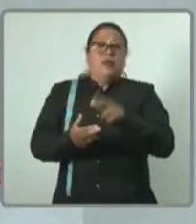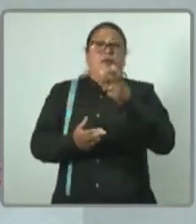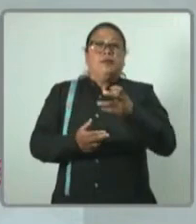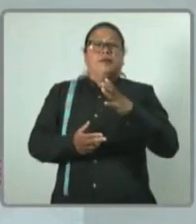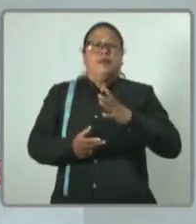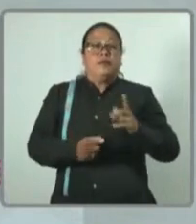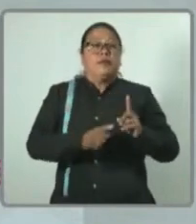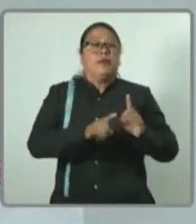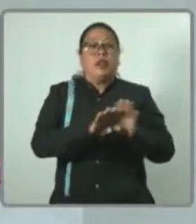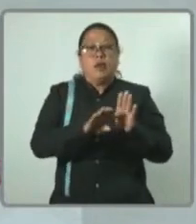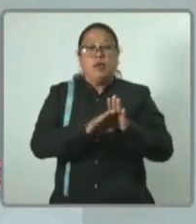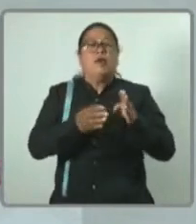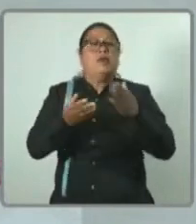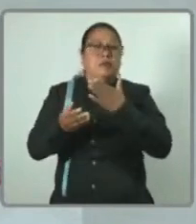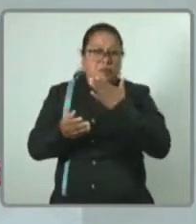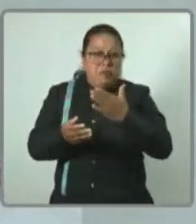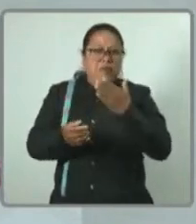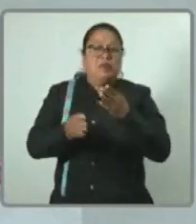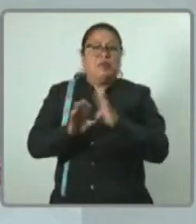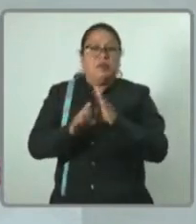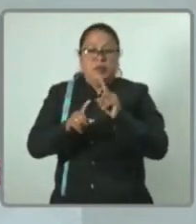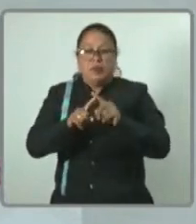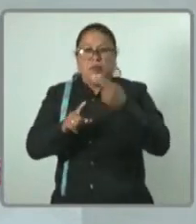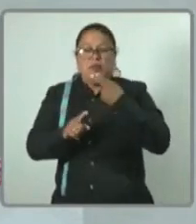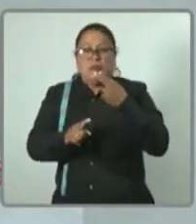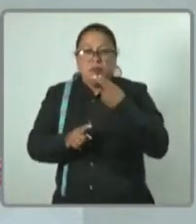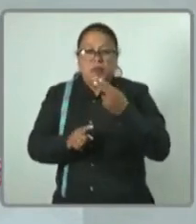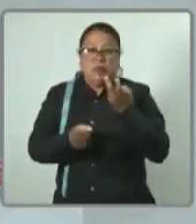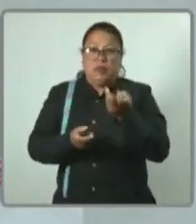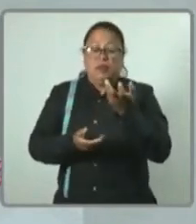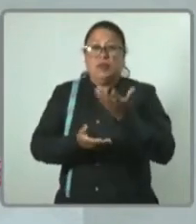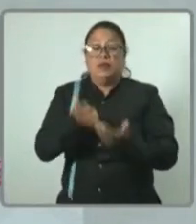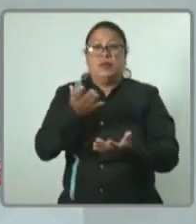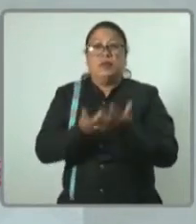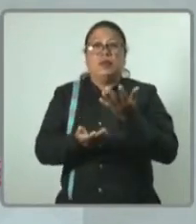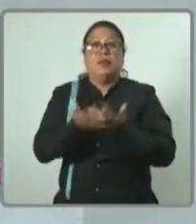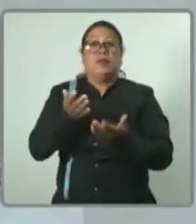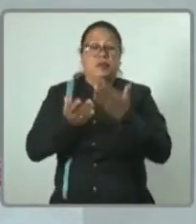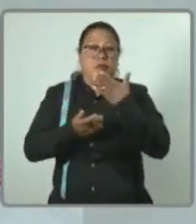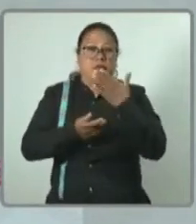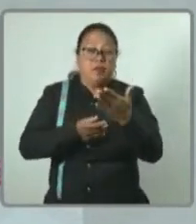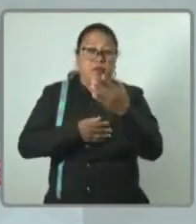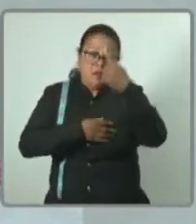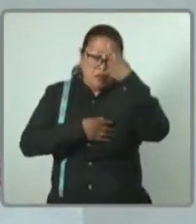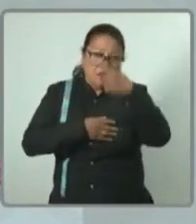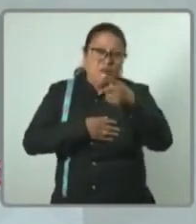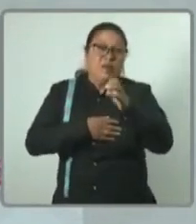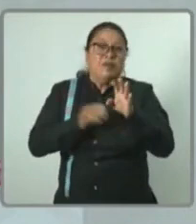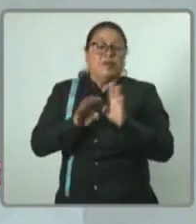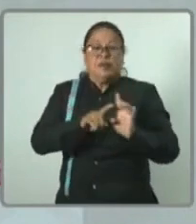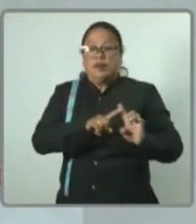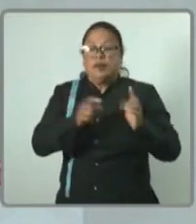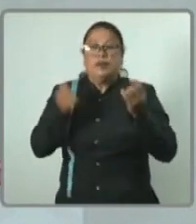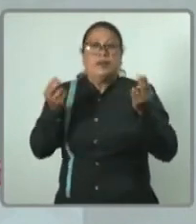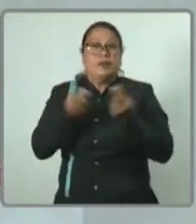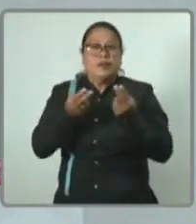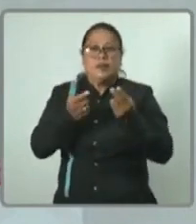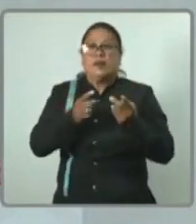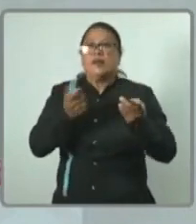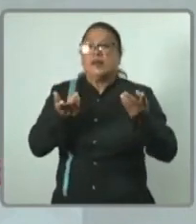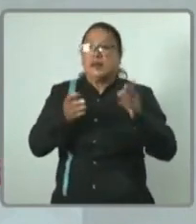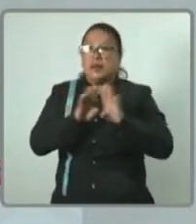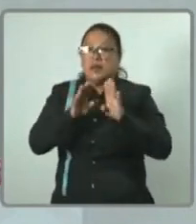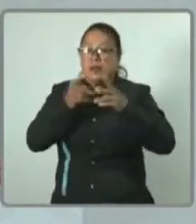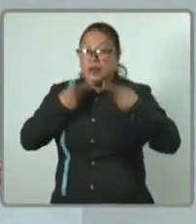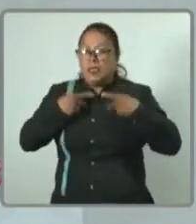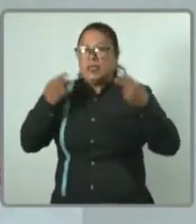fiabilidad de sus servicios, sino también por la estrategia efectiva para adaptarse a las necesidades cambiantes de los